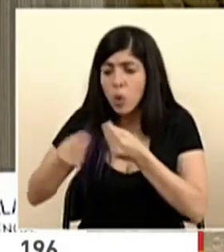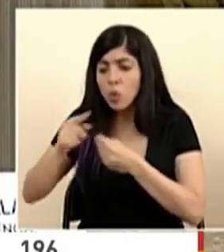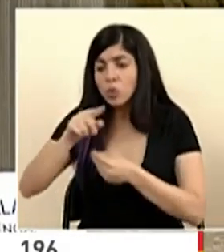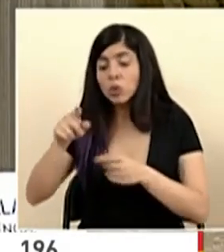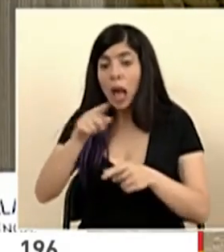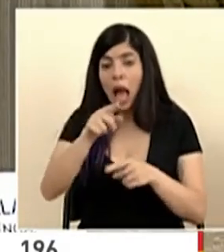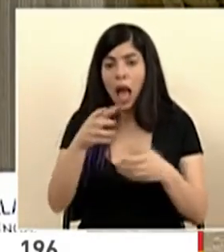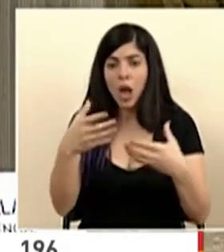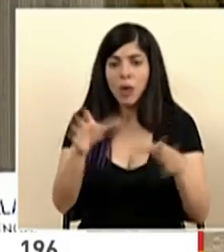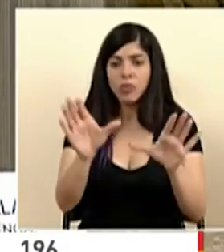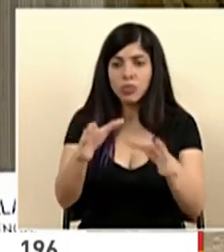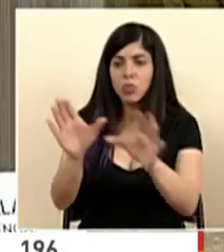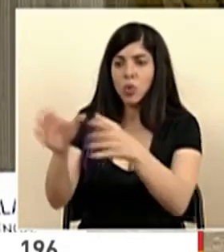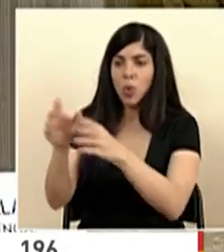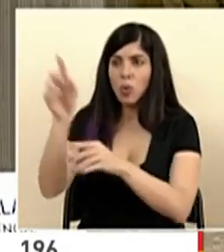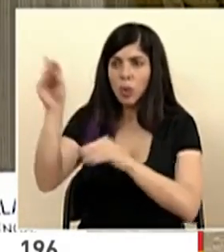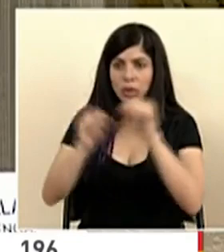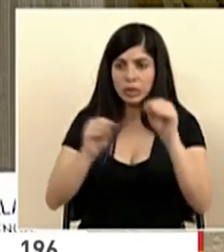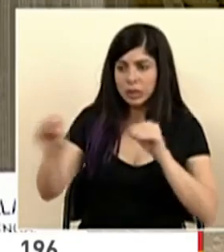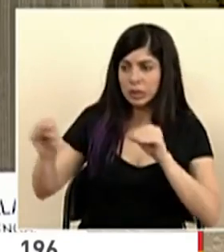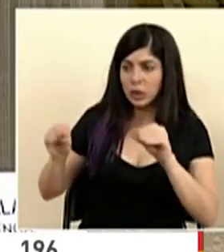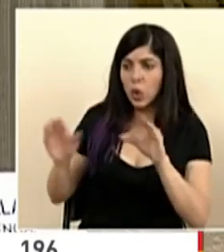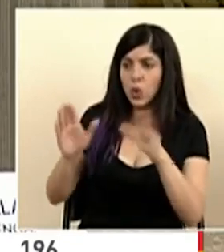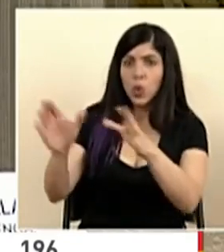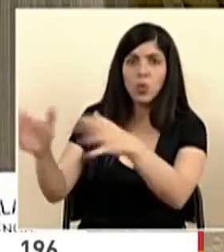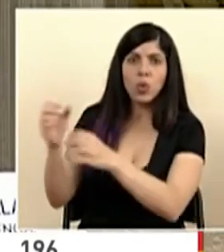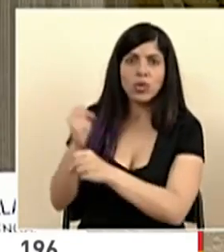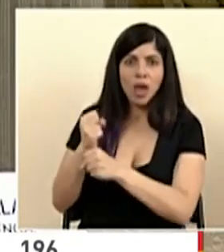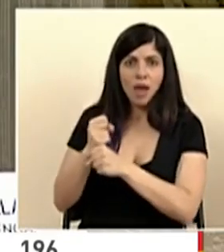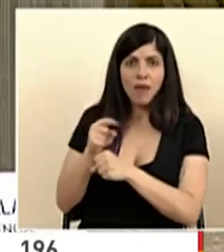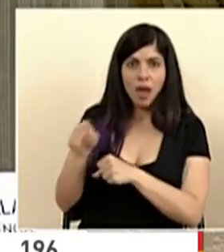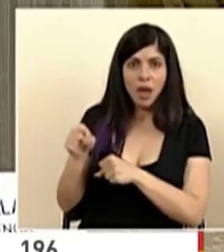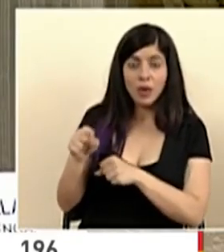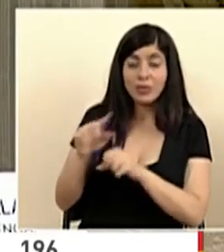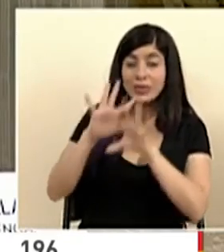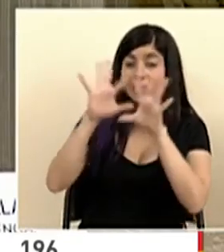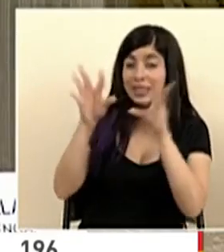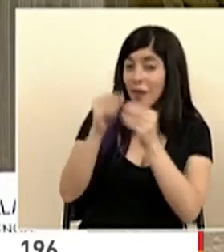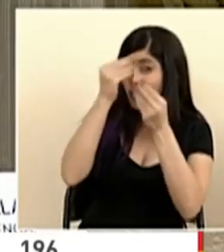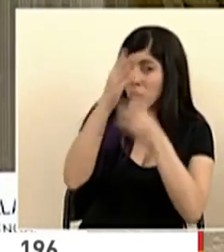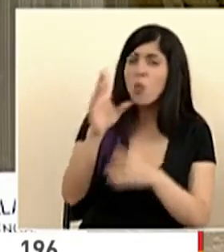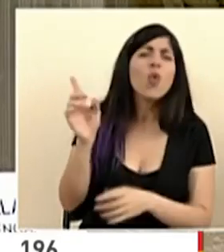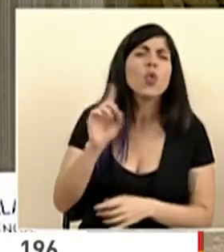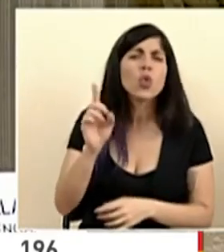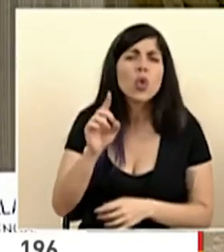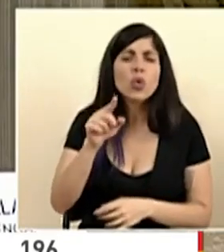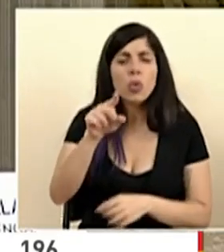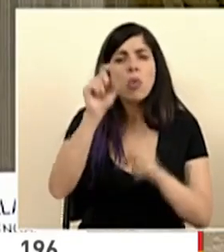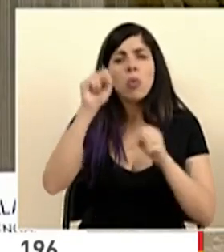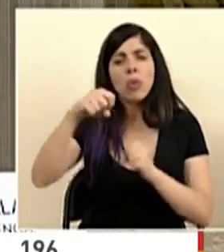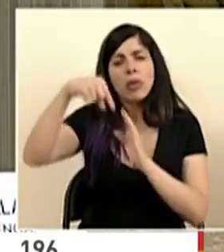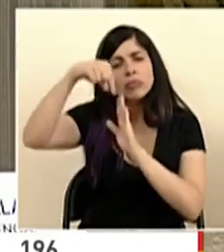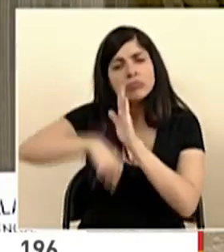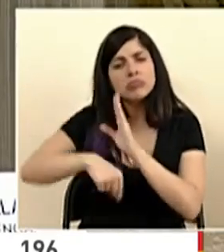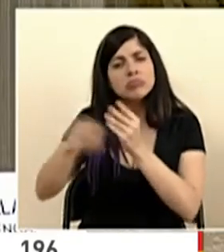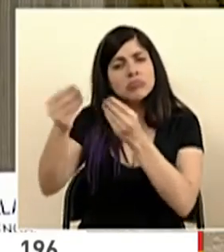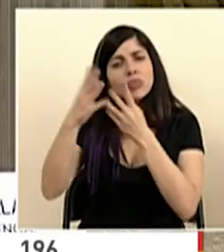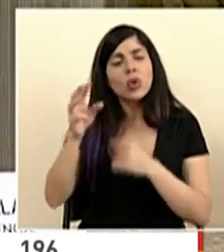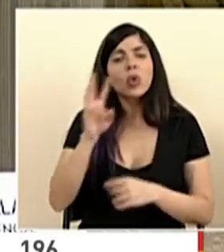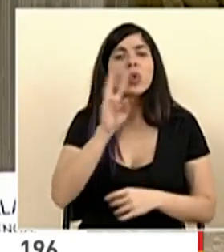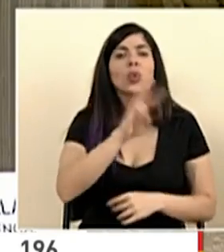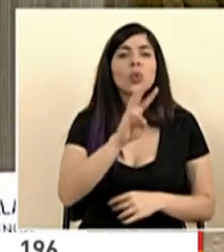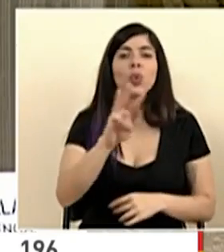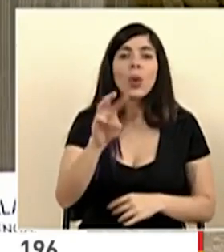incluyendo dentro de cada uno de los grupos de trabajo toda esta información la pueden encontrar de una manera detallada en